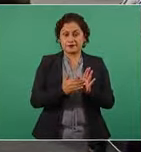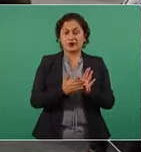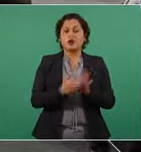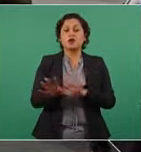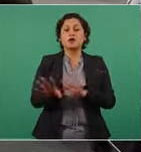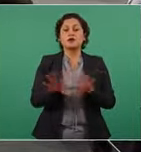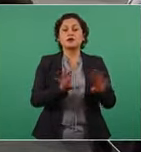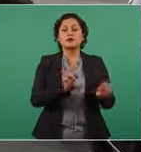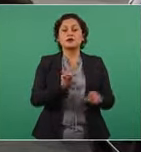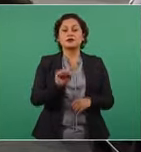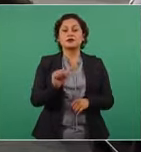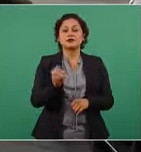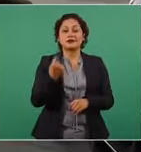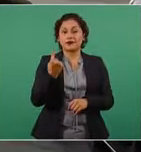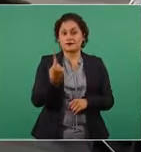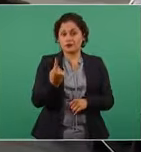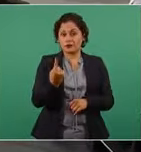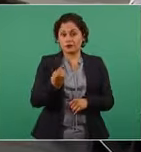961.